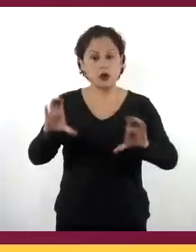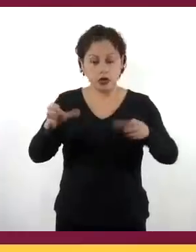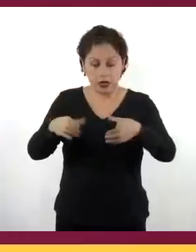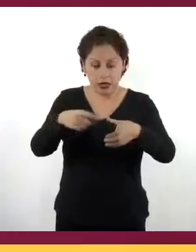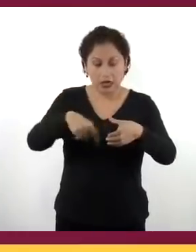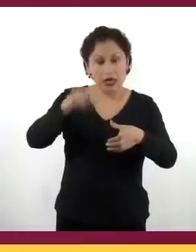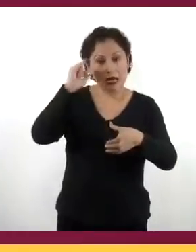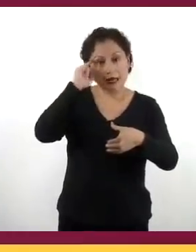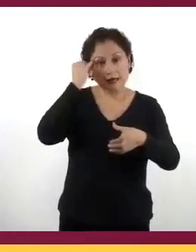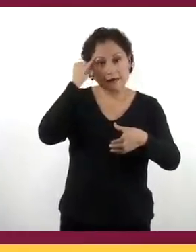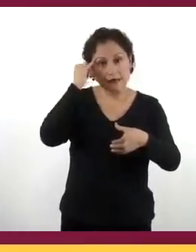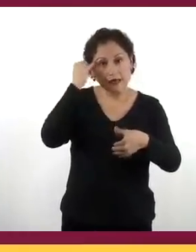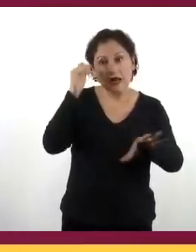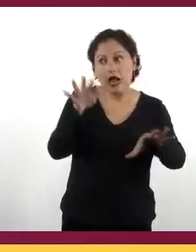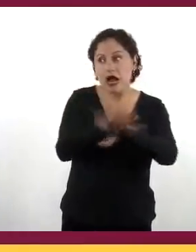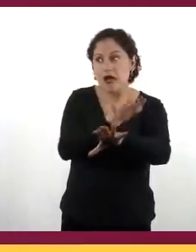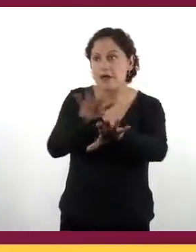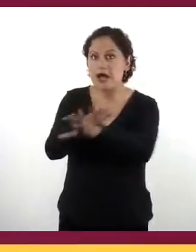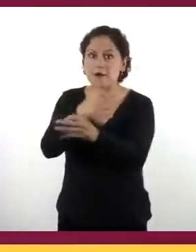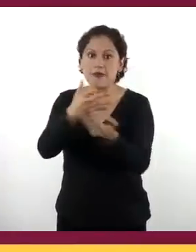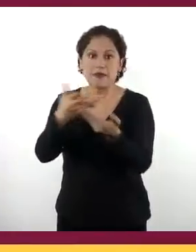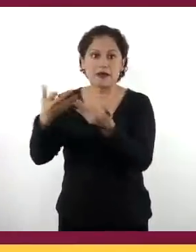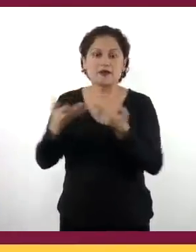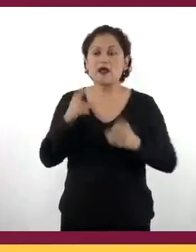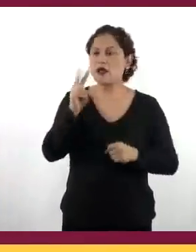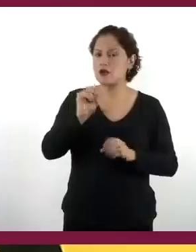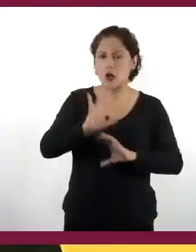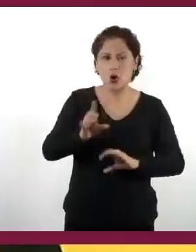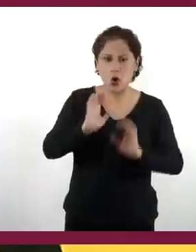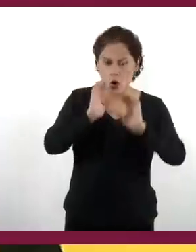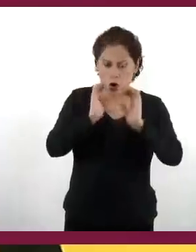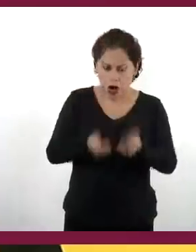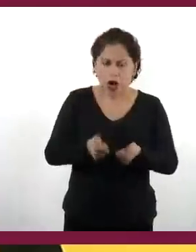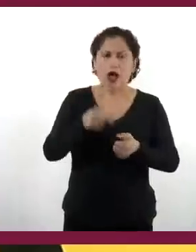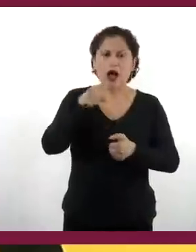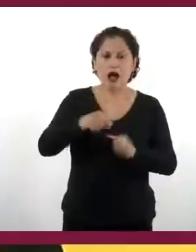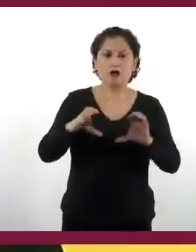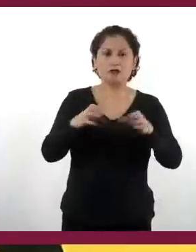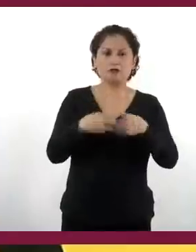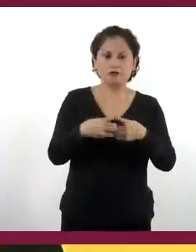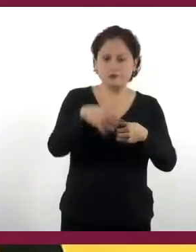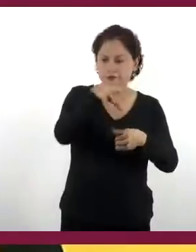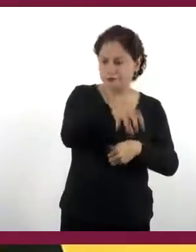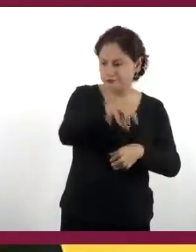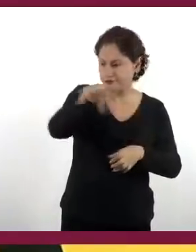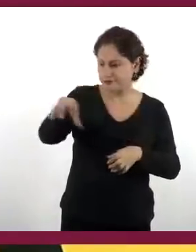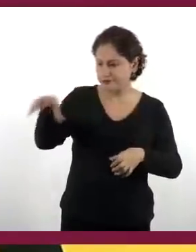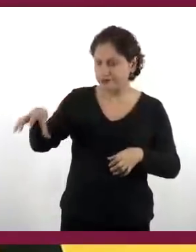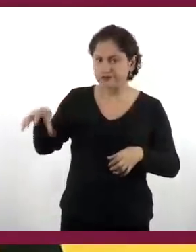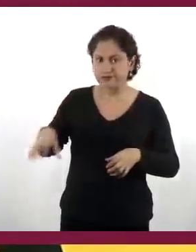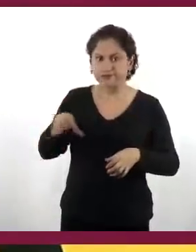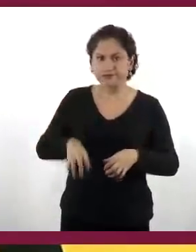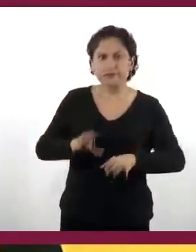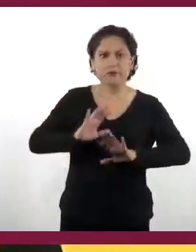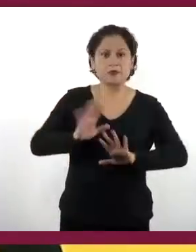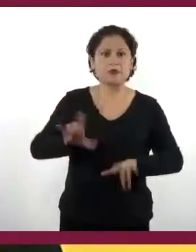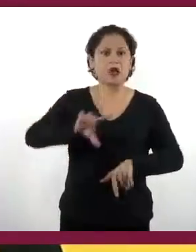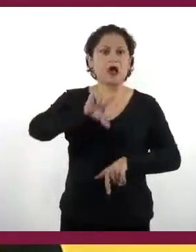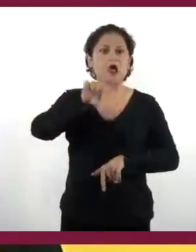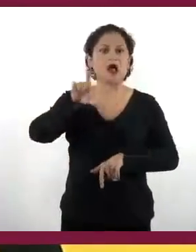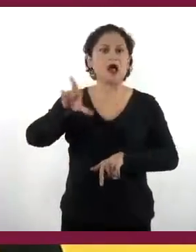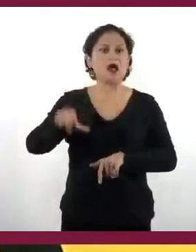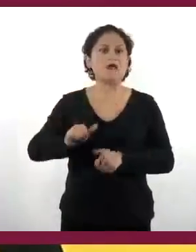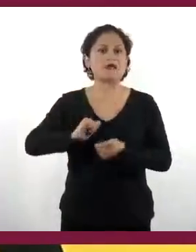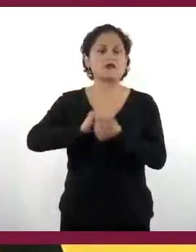establecieran de forma permanente en algunas comunidades. Y gracias a esos establecimientos, se dio paso a